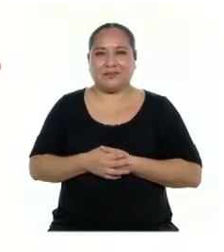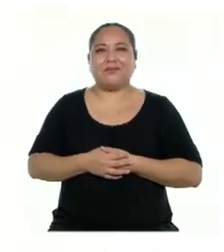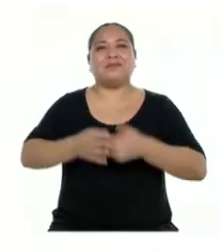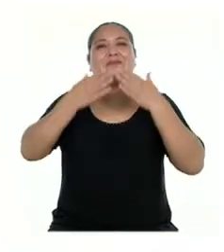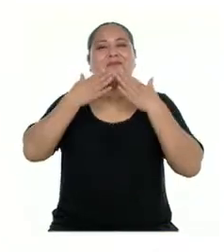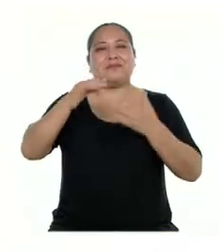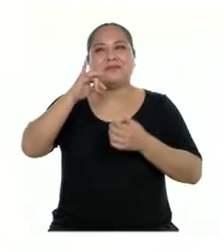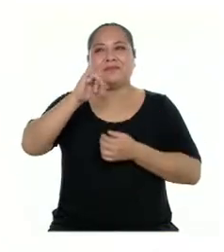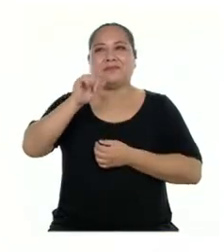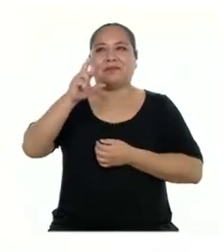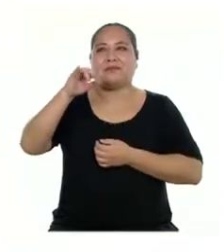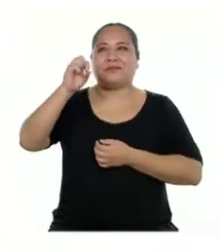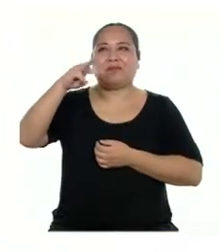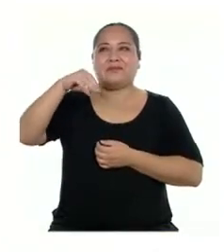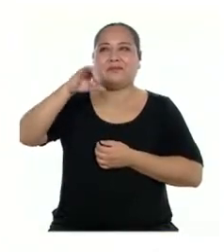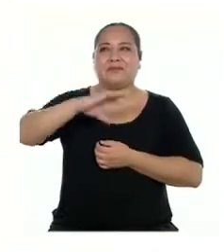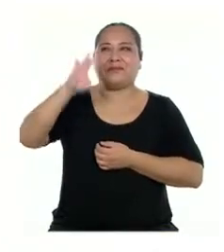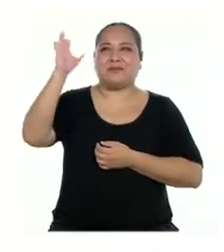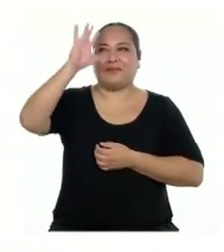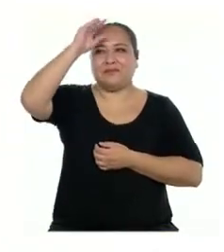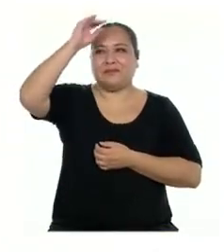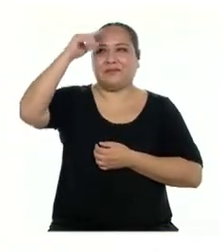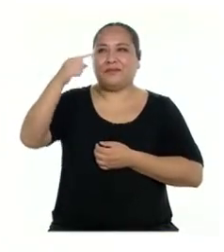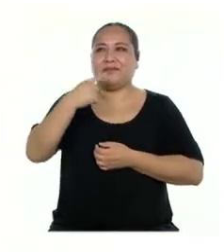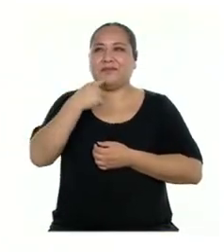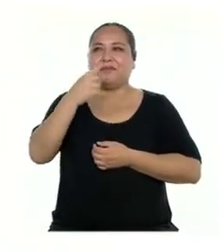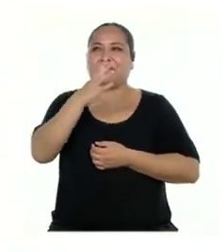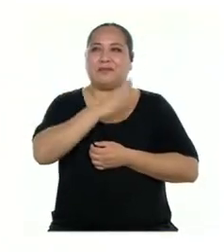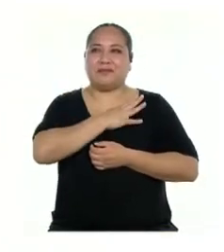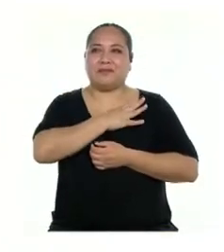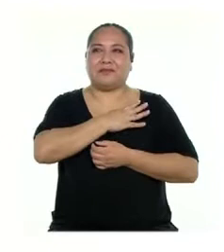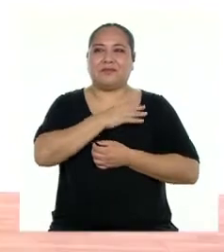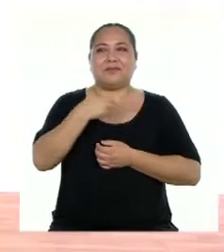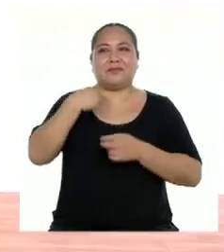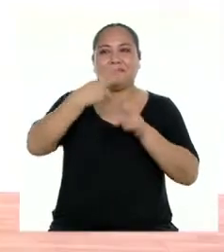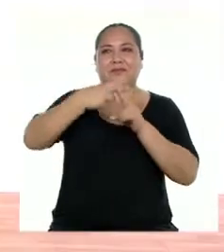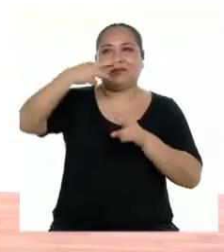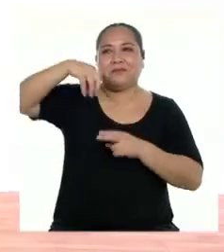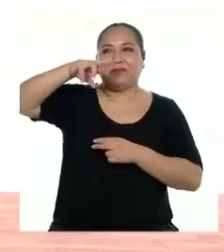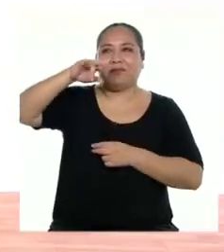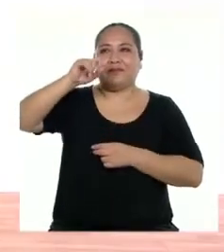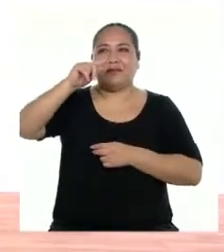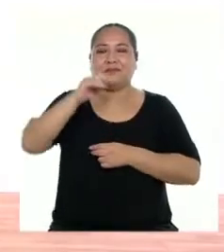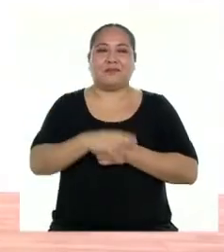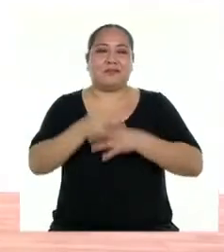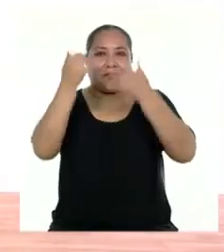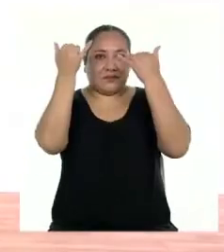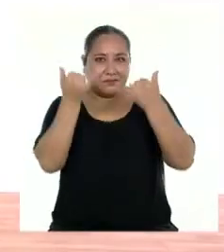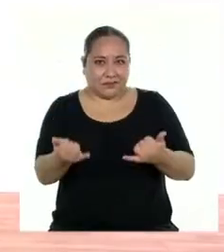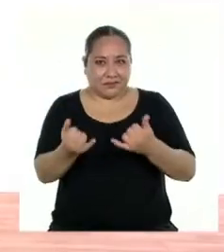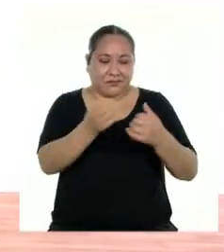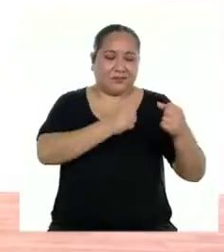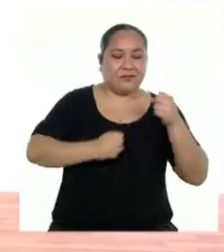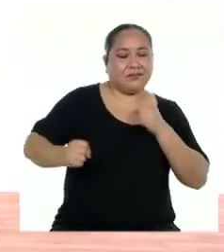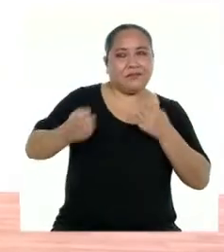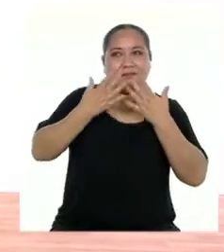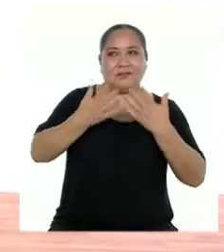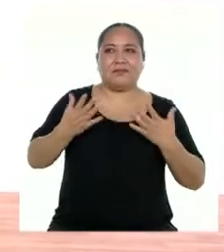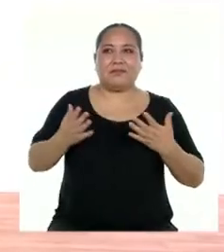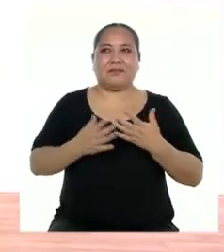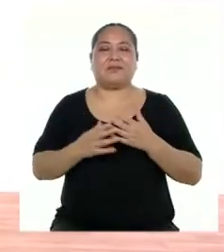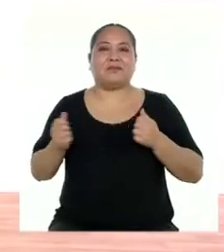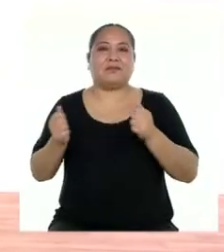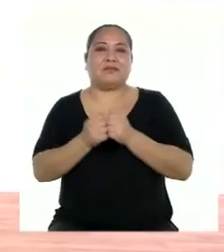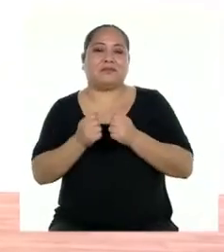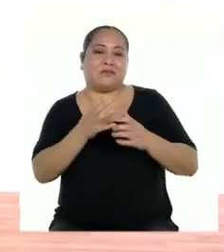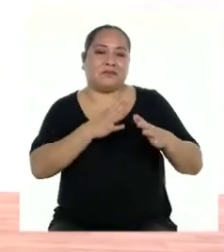Gracias, Yaremis. Hola, chicas y chicos de cuarto de secundaria. Soy Martín y hoy moveremos cosas a través del sonido, generando